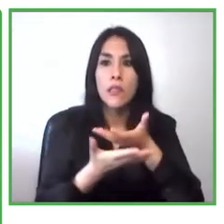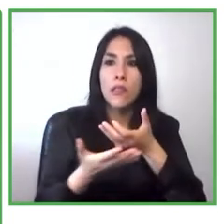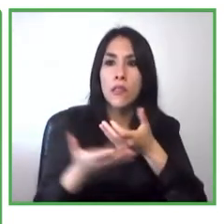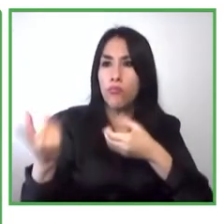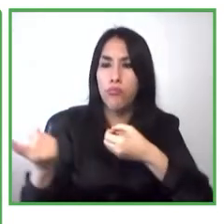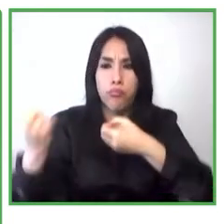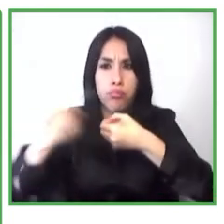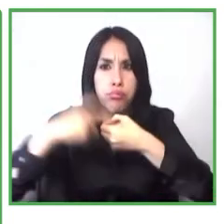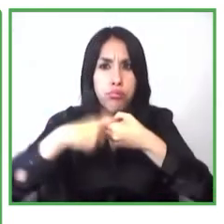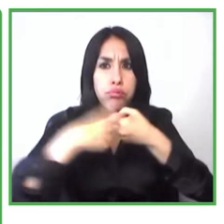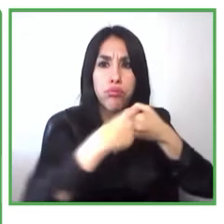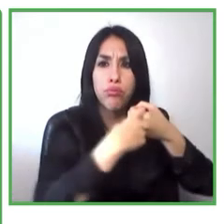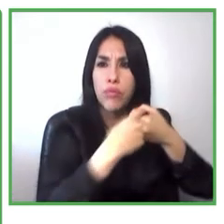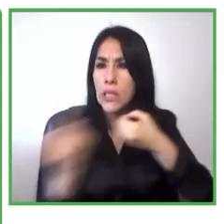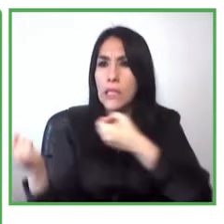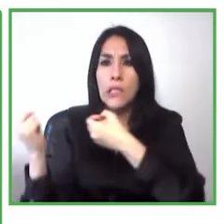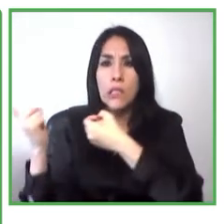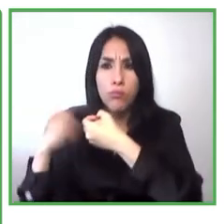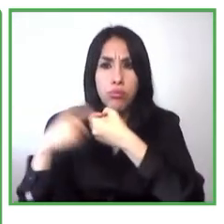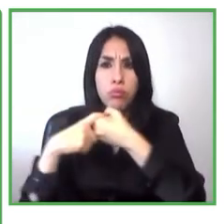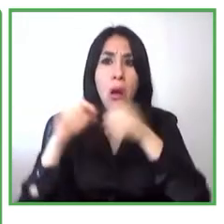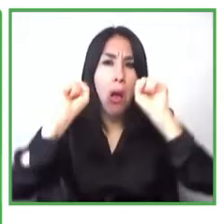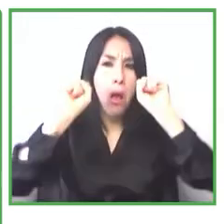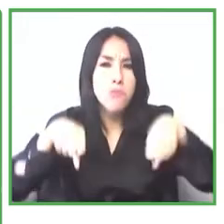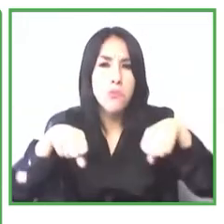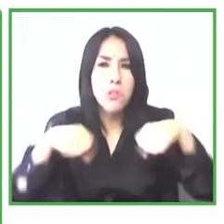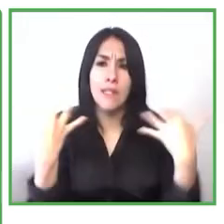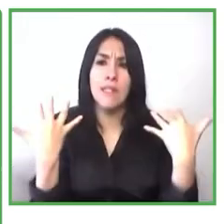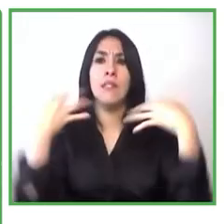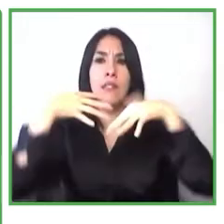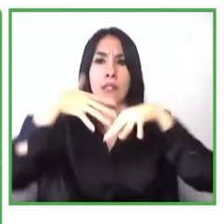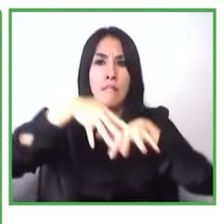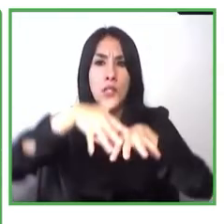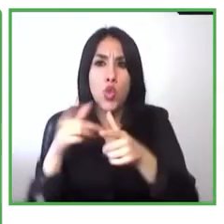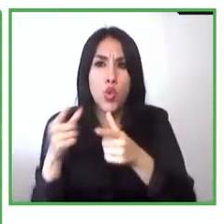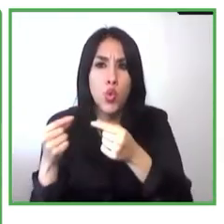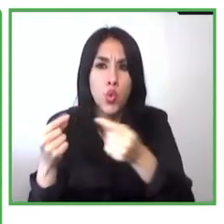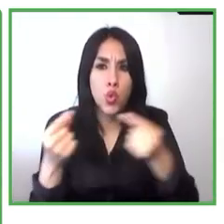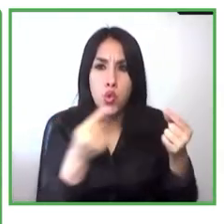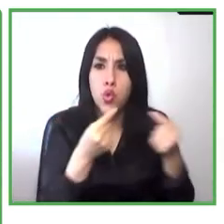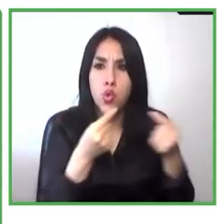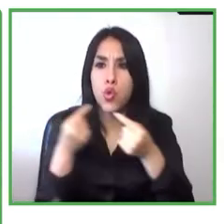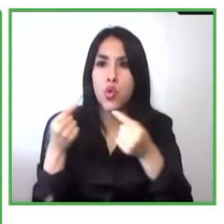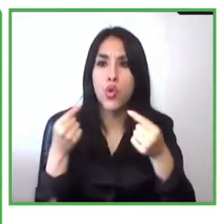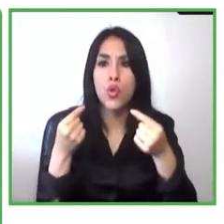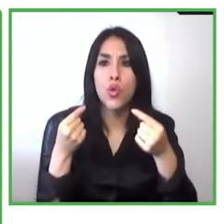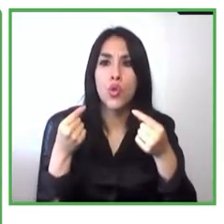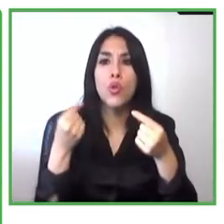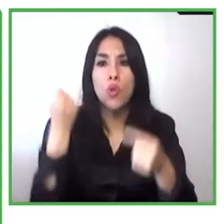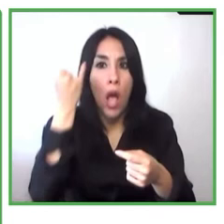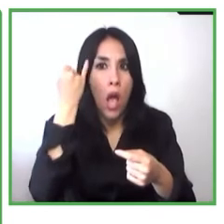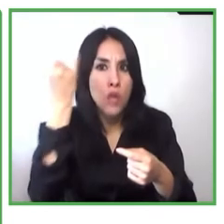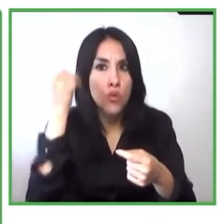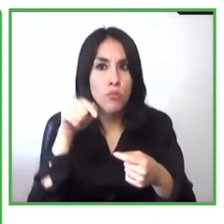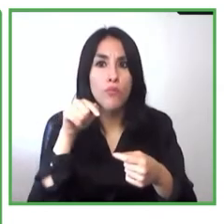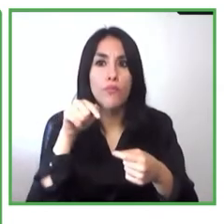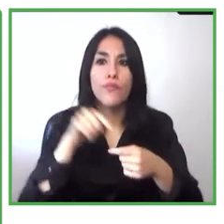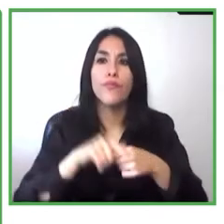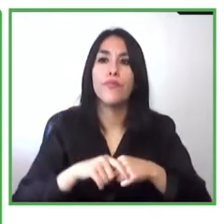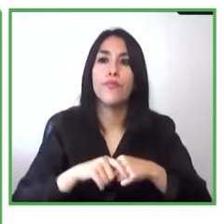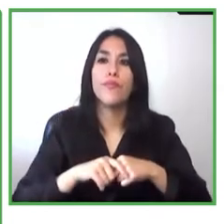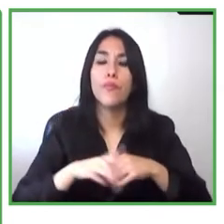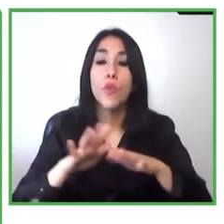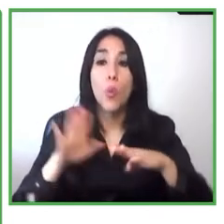a definir su idea de negocios y así estar conectados con mentores